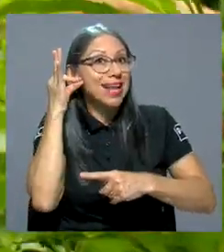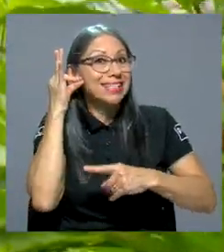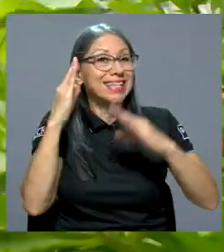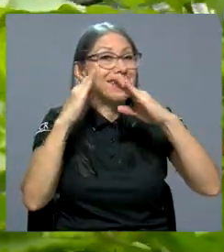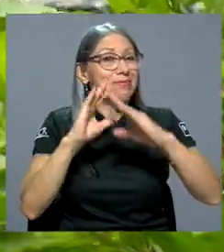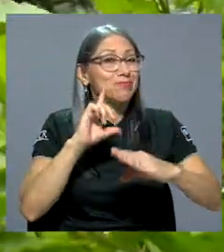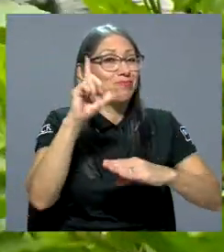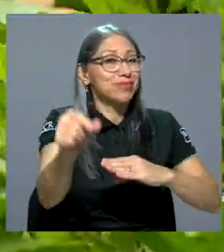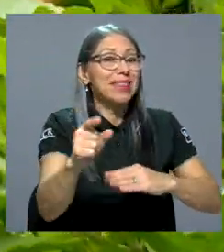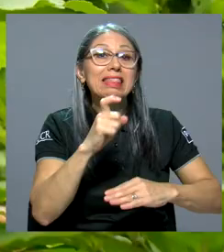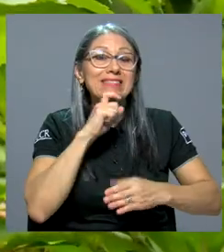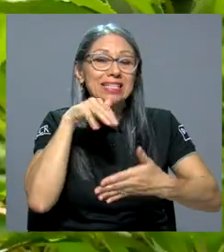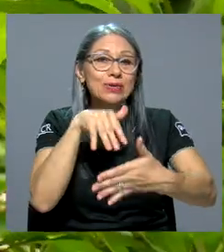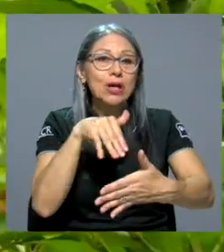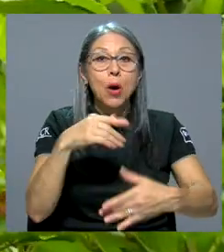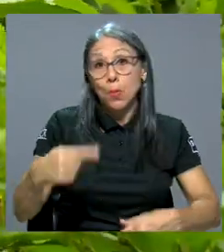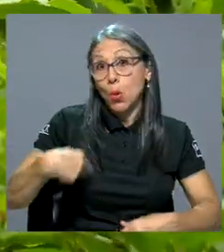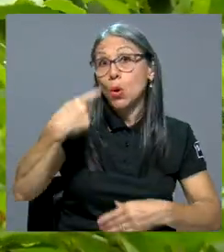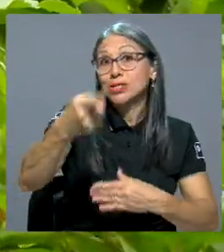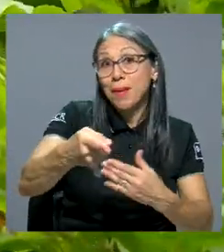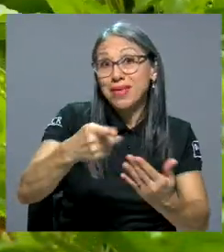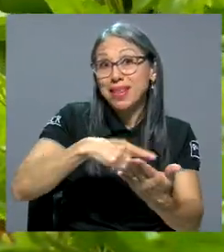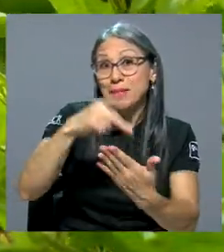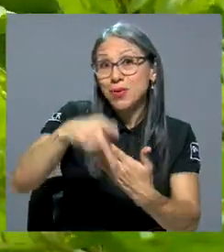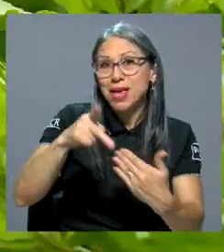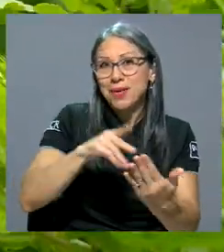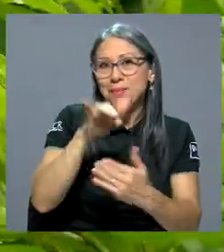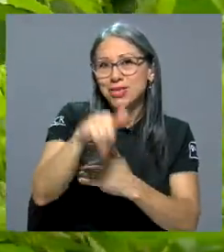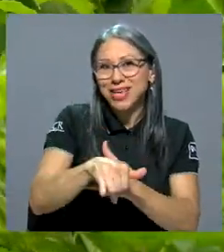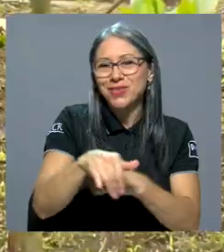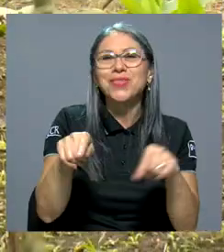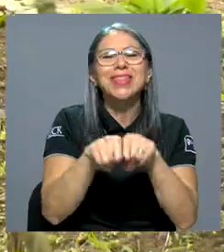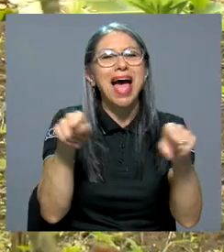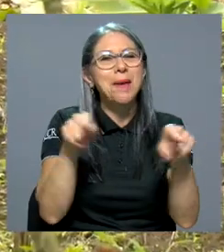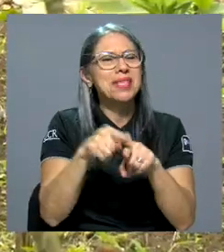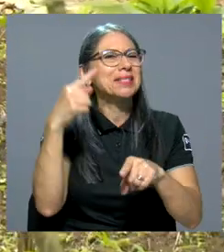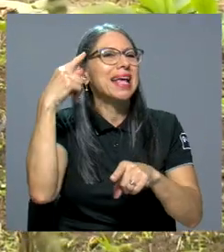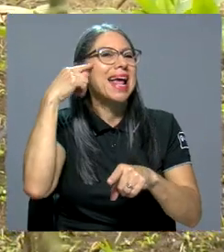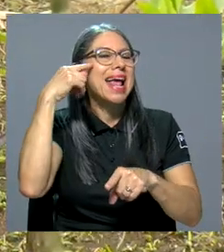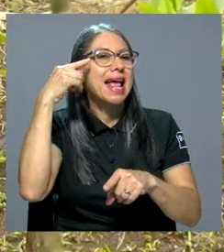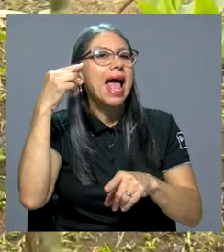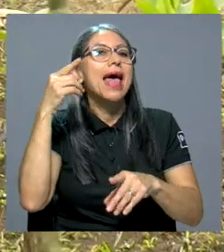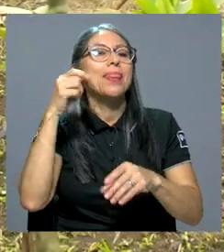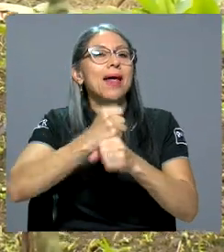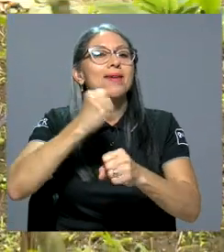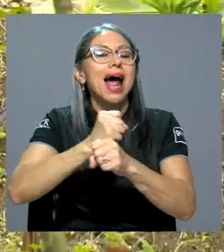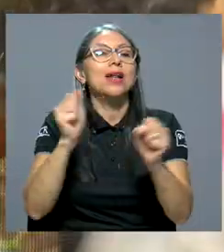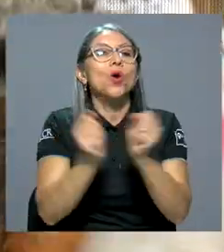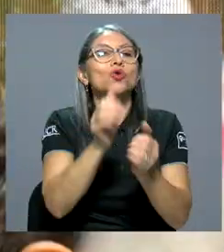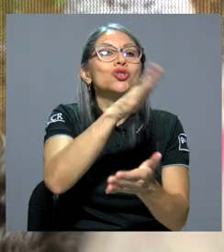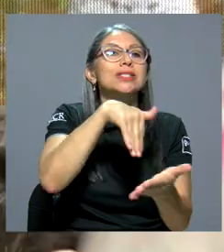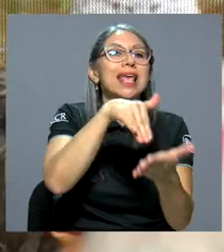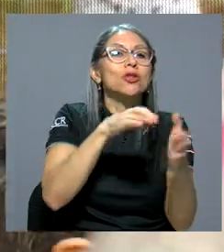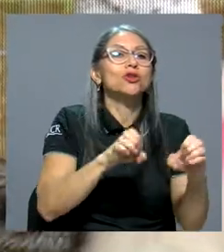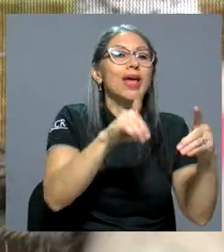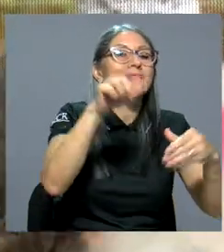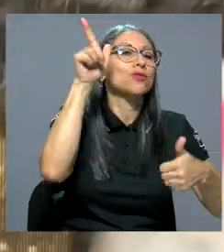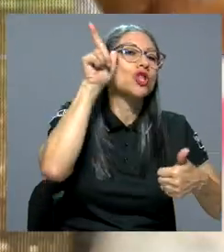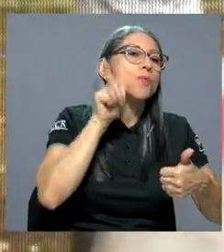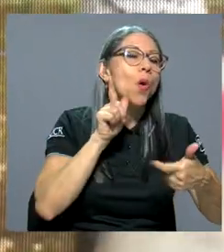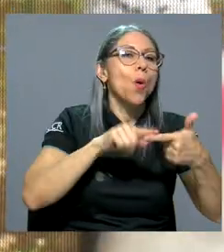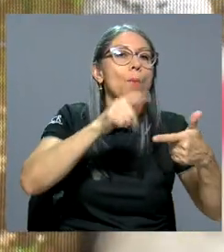próximamente en el programa del proyecto también se contempla trabajar con centros educativos de limón